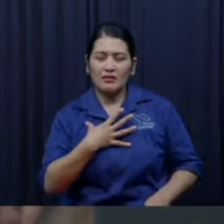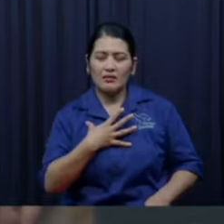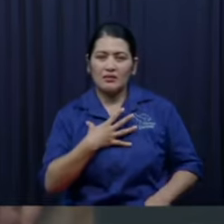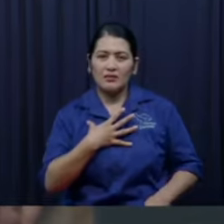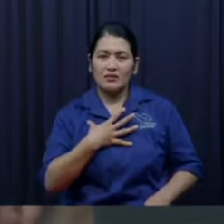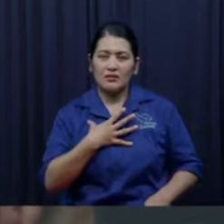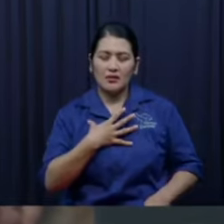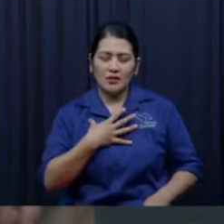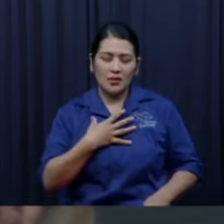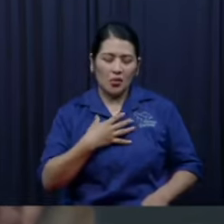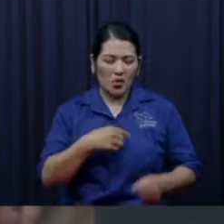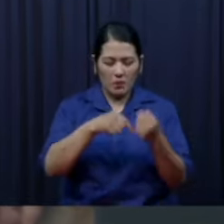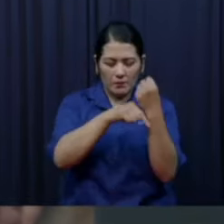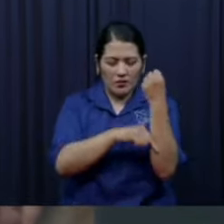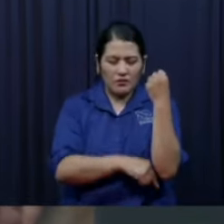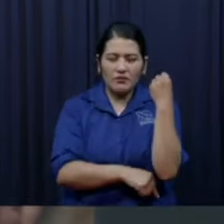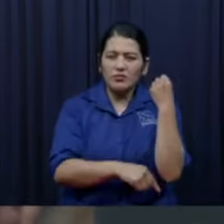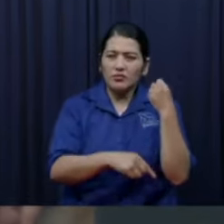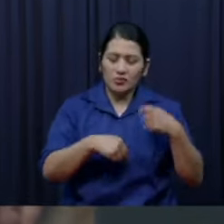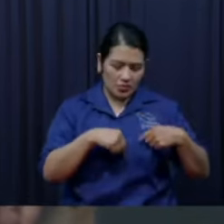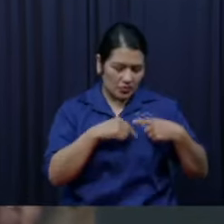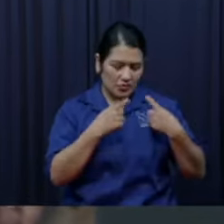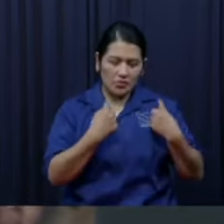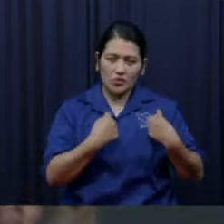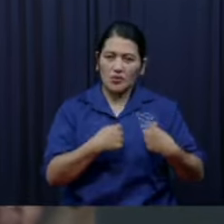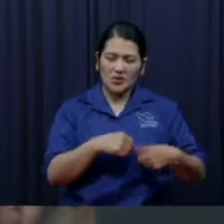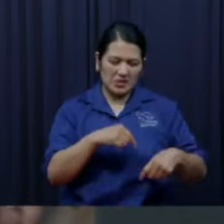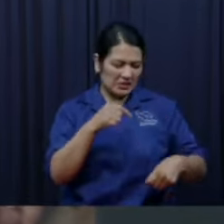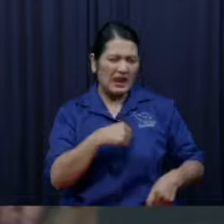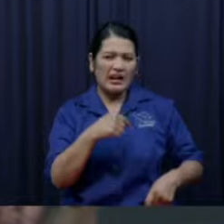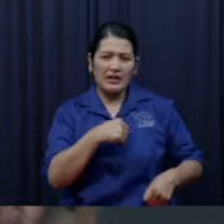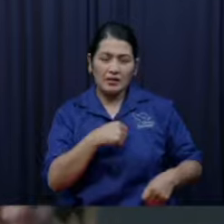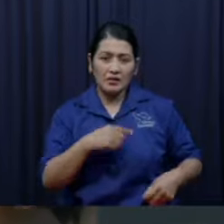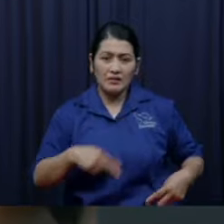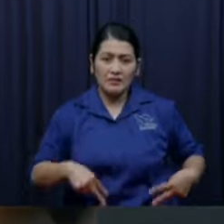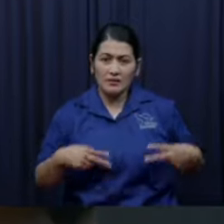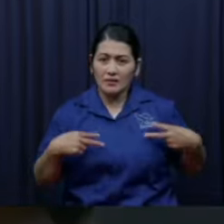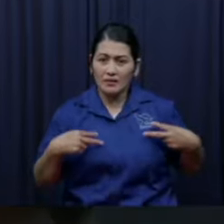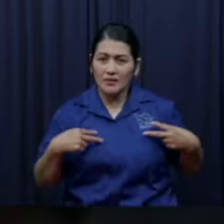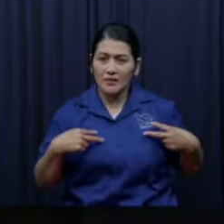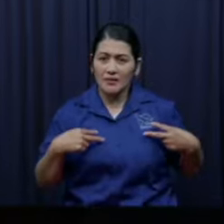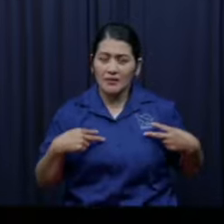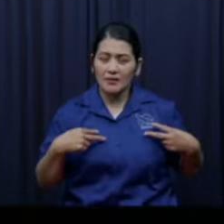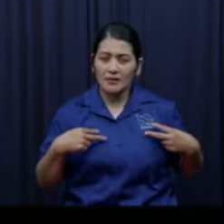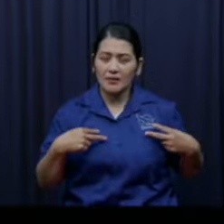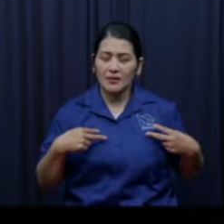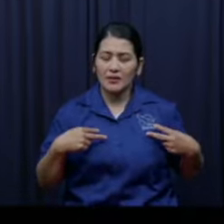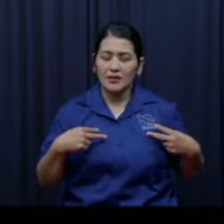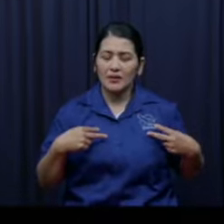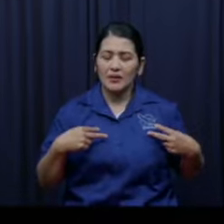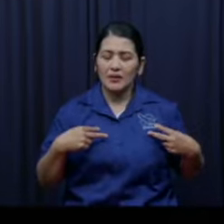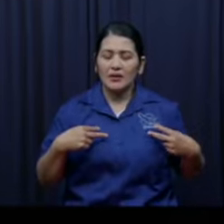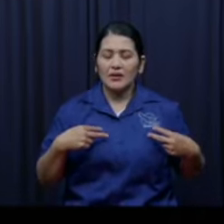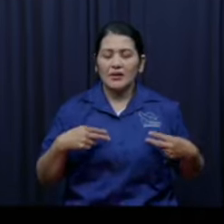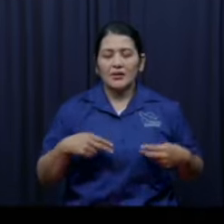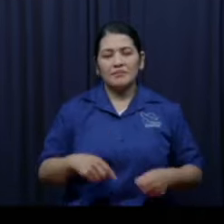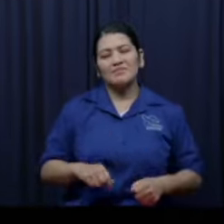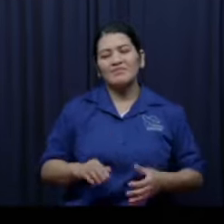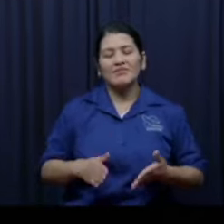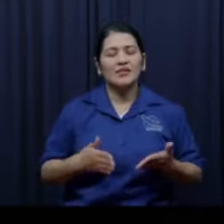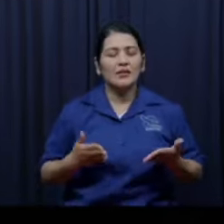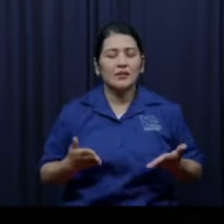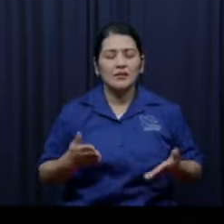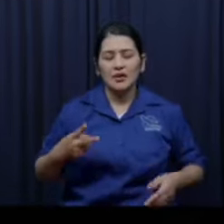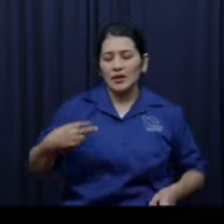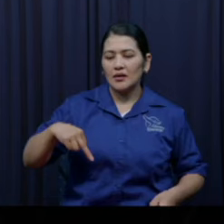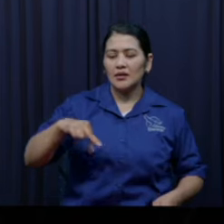la hemos llevado y la tenemos que desarraigar. Son como receptores que hacen que seamos vulnerables en muchas cosas y por eso